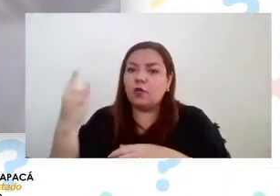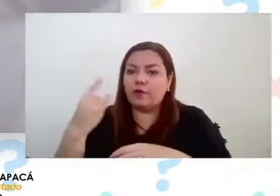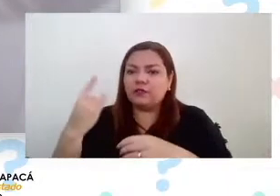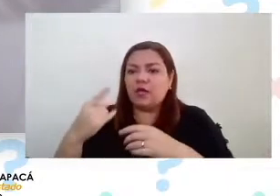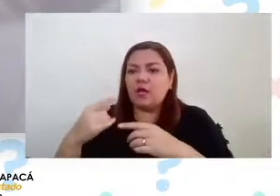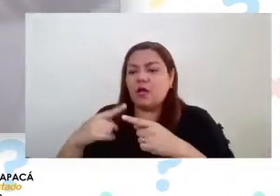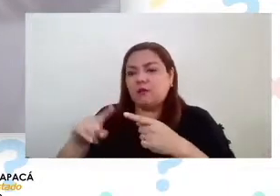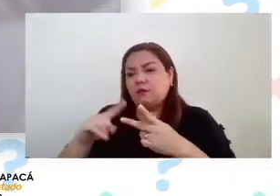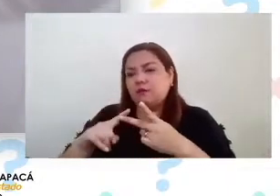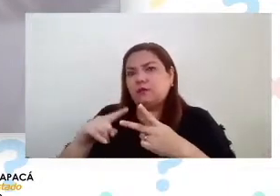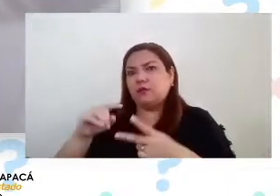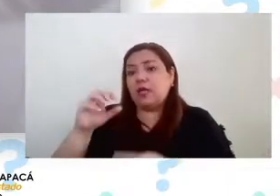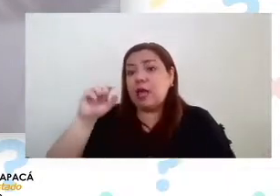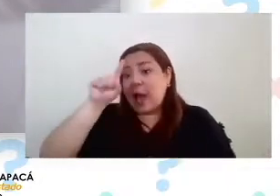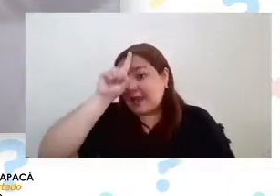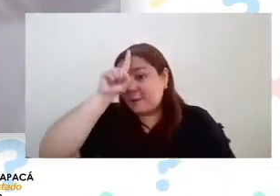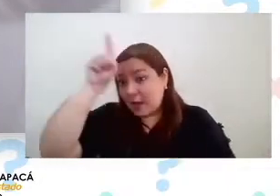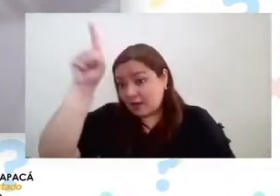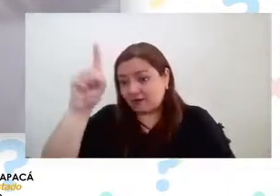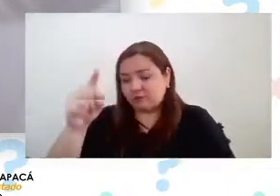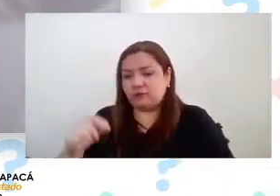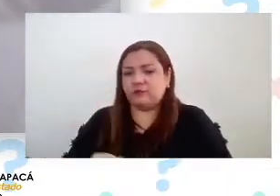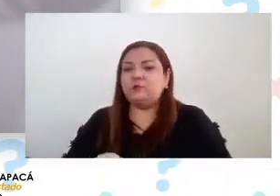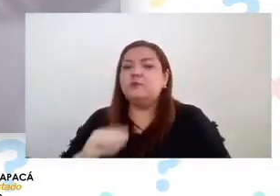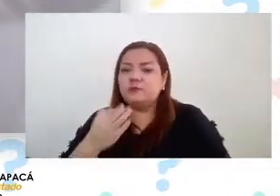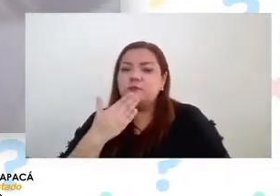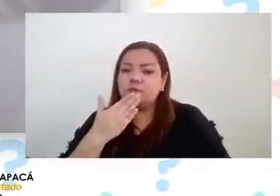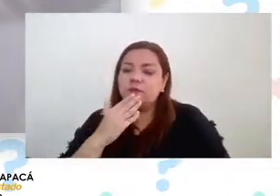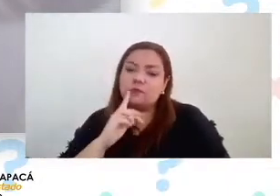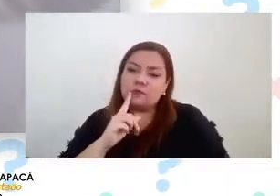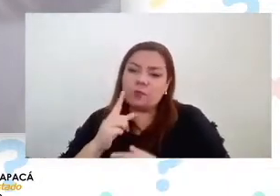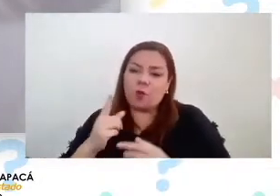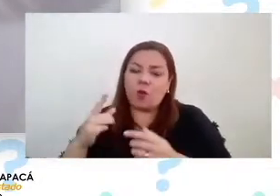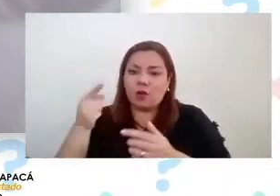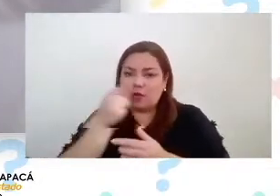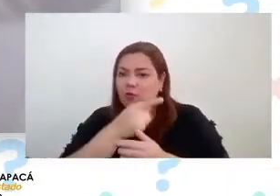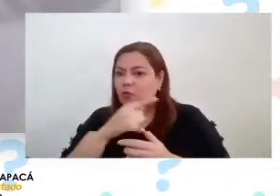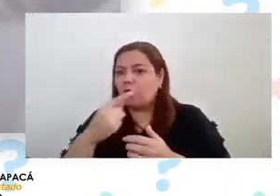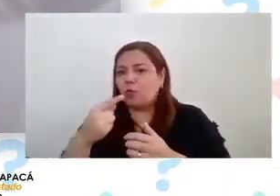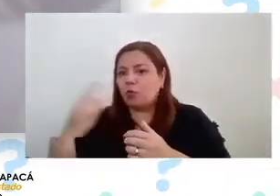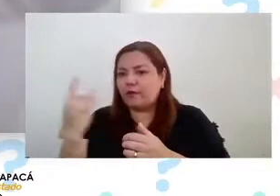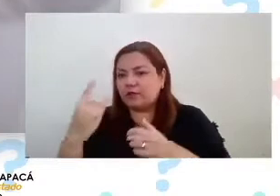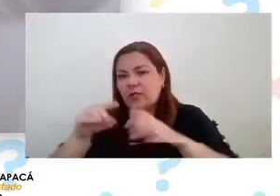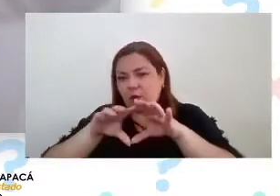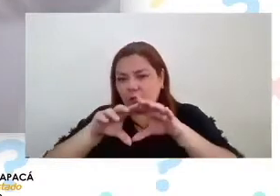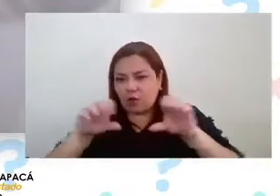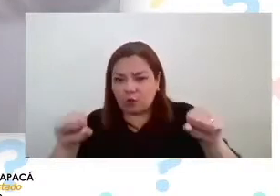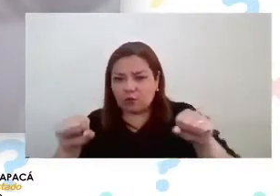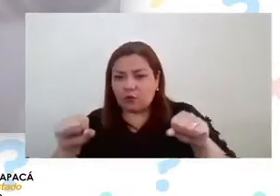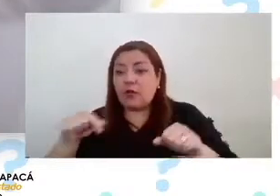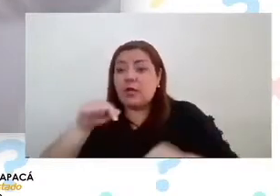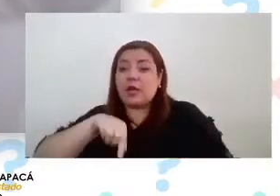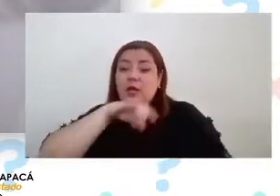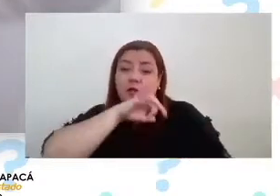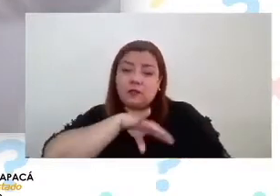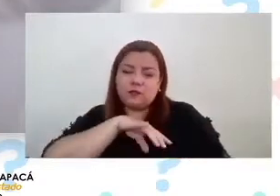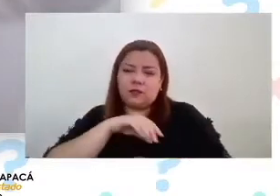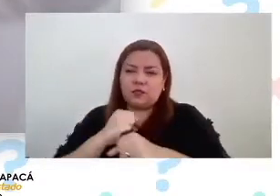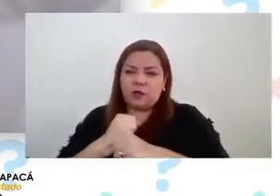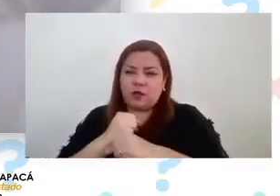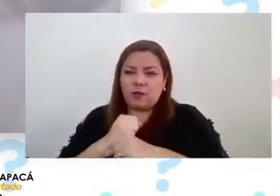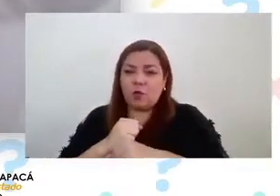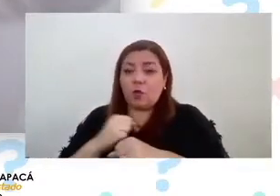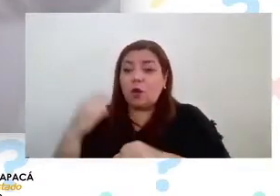Colonia en Alemania acá en Chile trabajamos también un poco con la universidad mayor